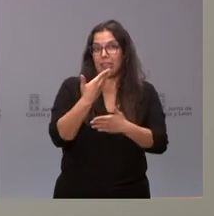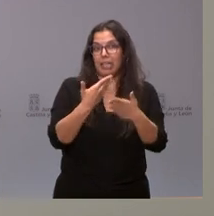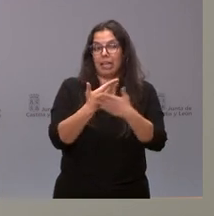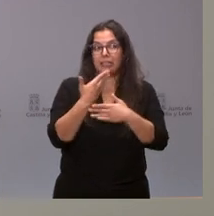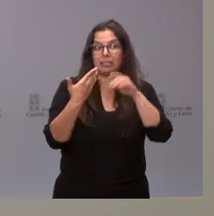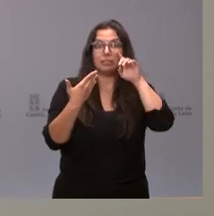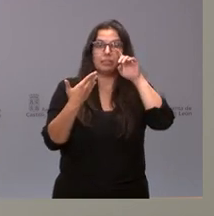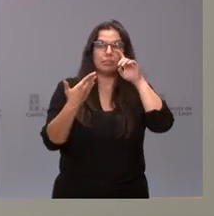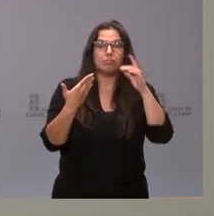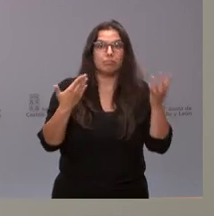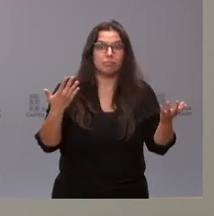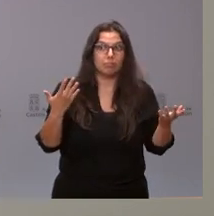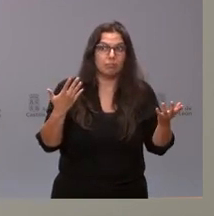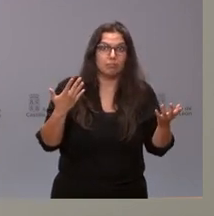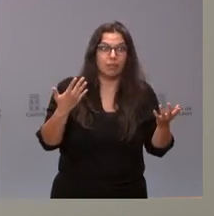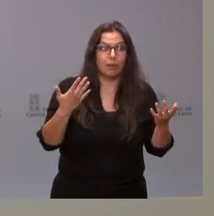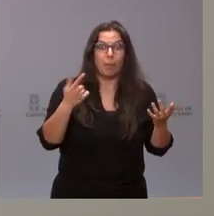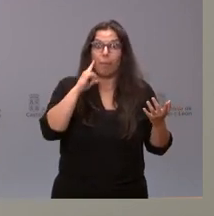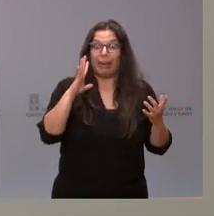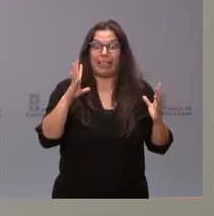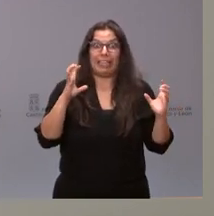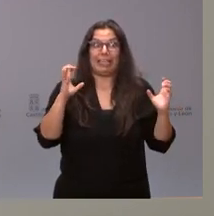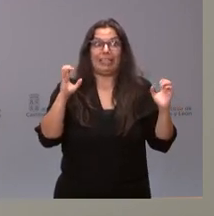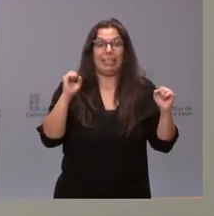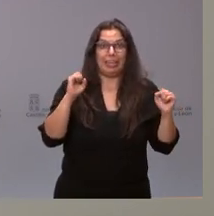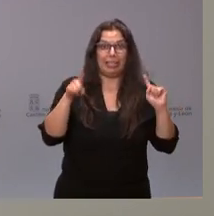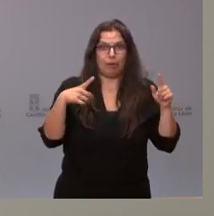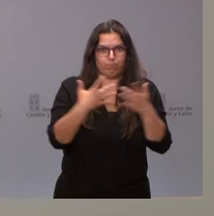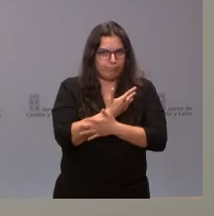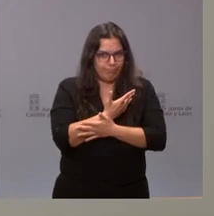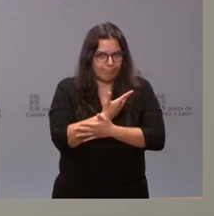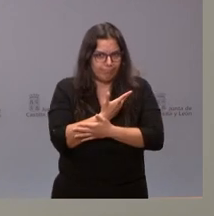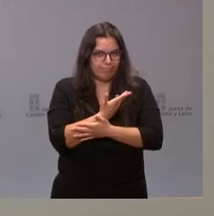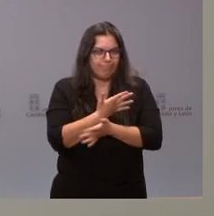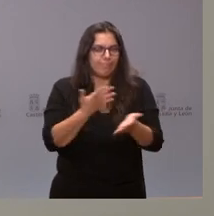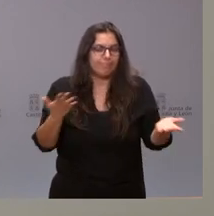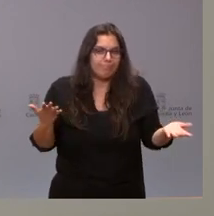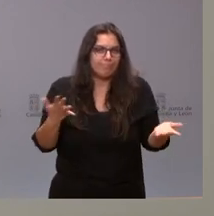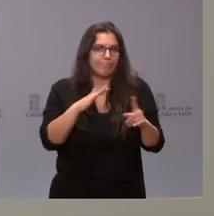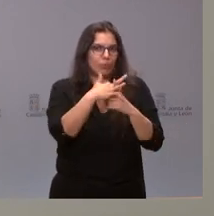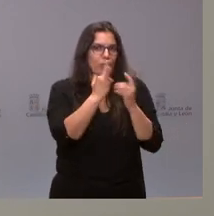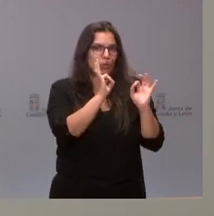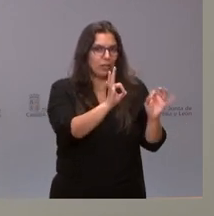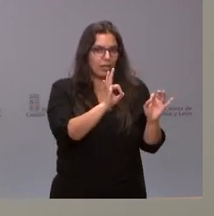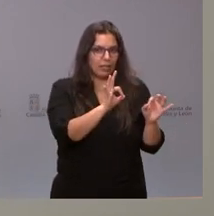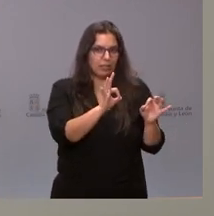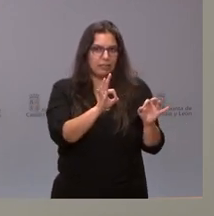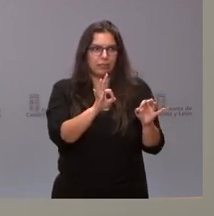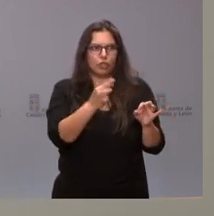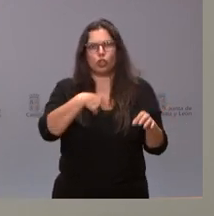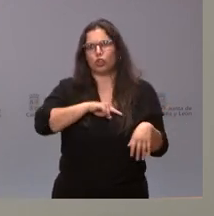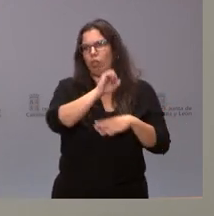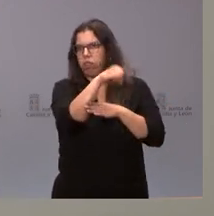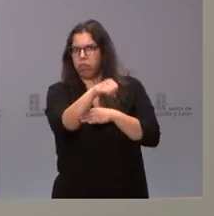ciertamente más viable de lo que es hoy. Y esta es la situación que no queremos ignorar